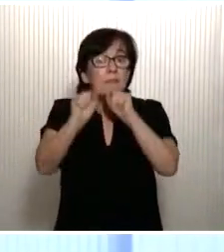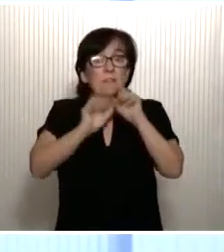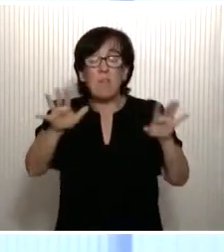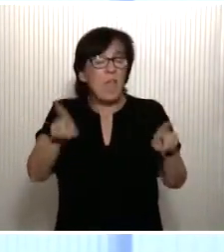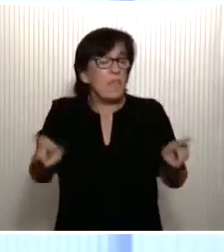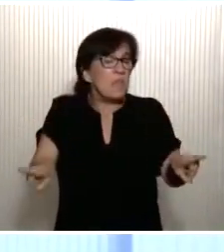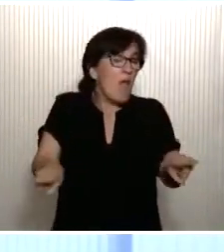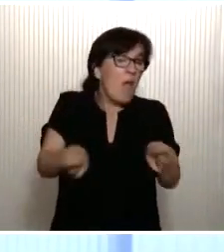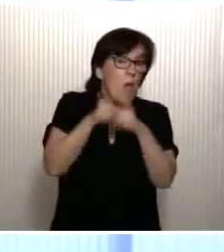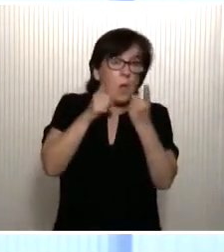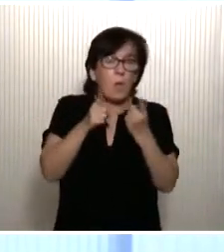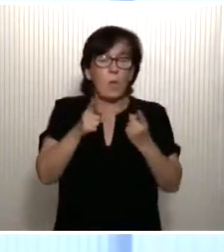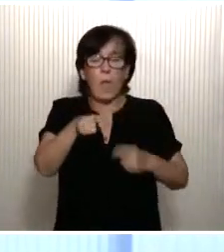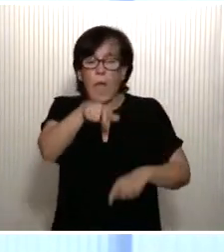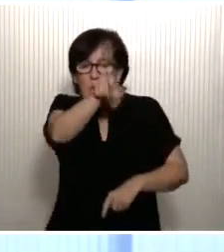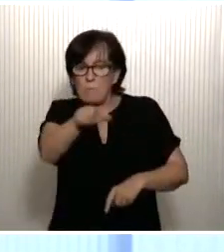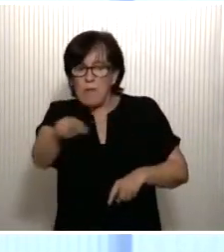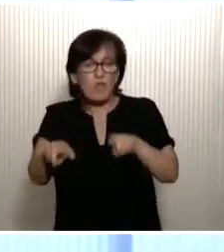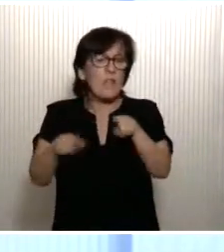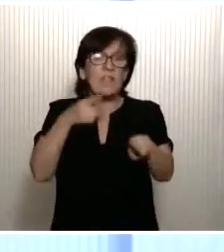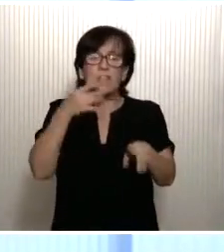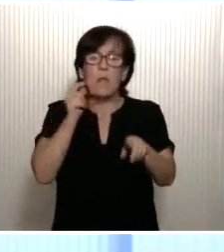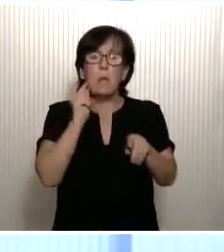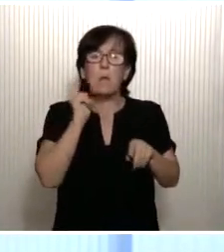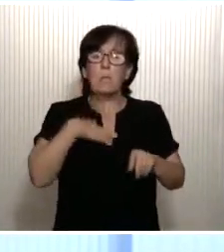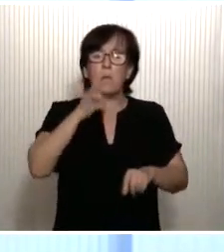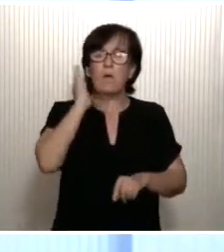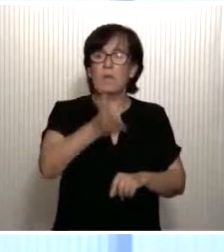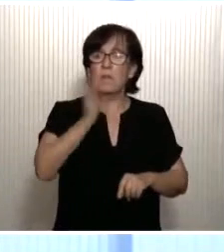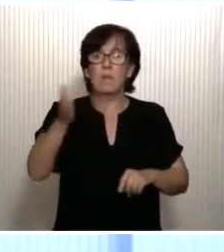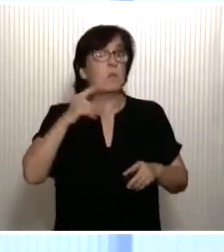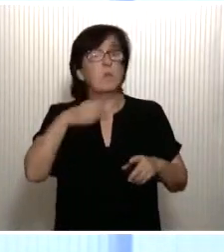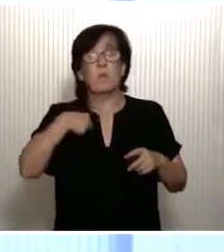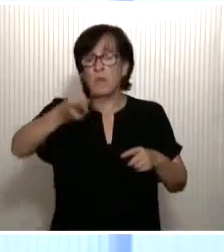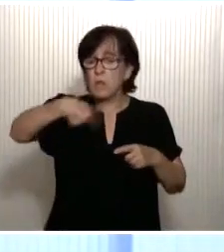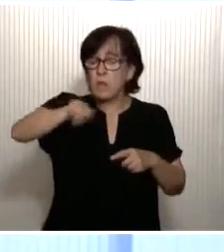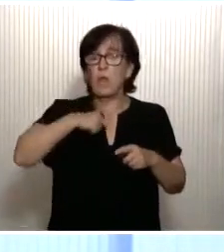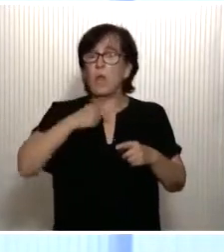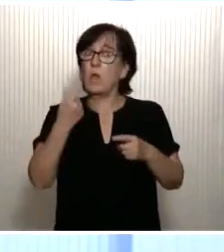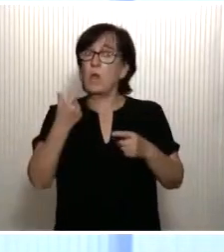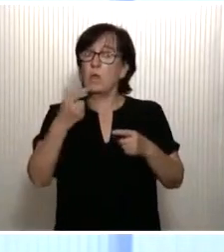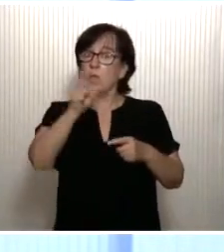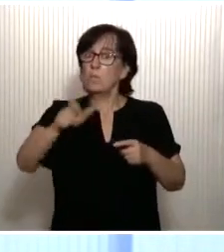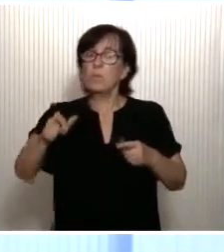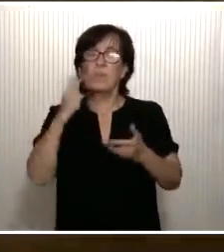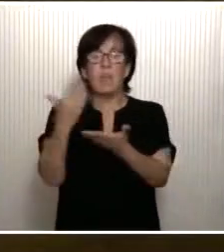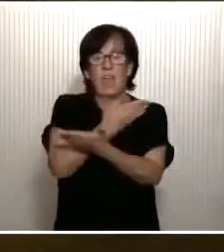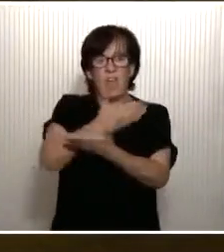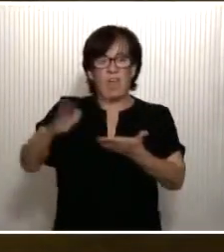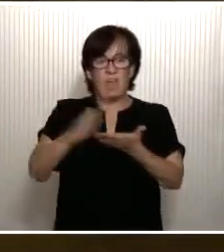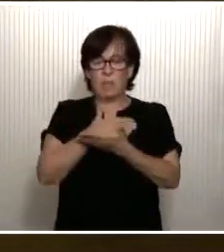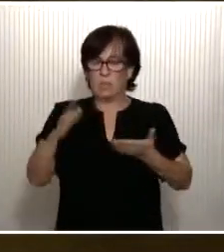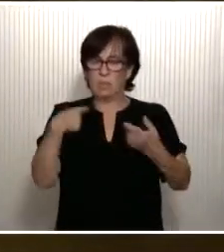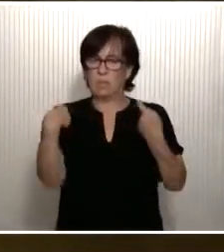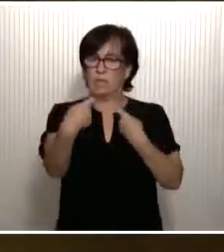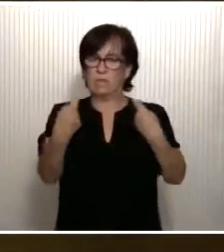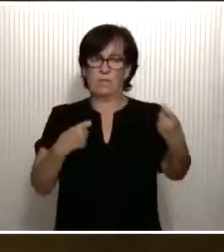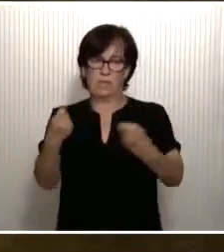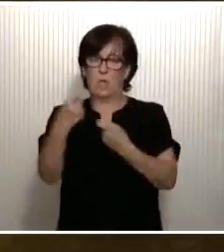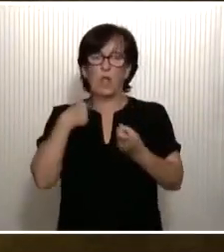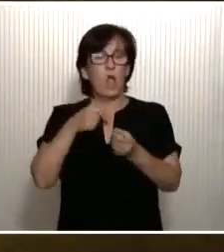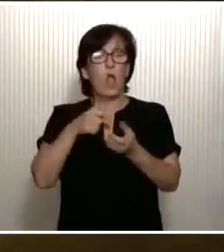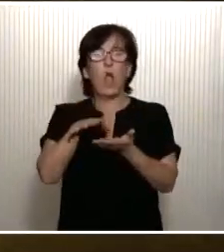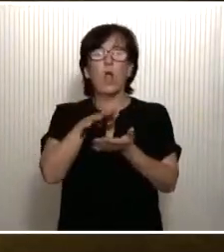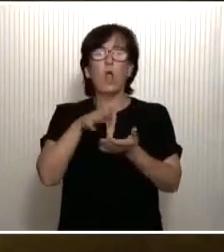distinciones entre los seres humanos, pues tampoco entonces los seres humanos tenemos que dividirnos en el combate contra este enemigo común